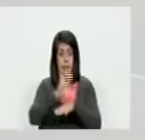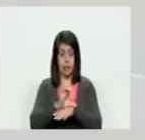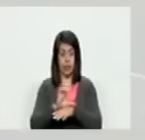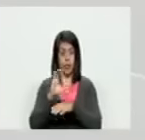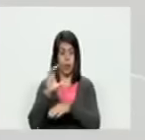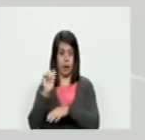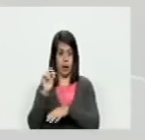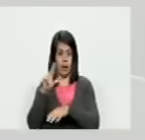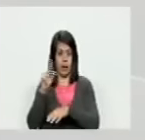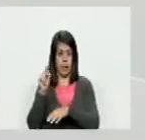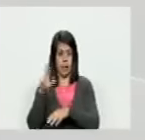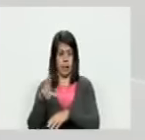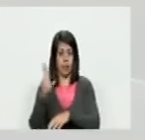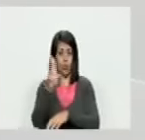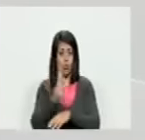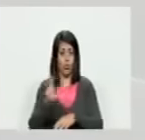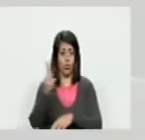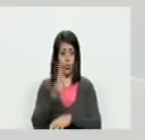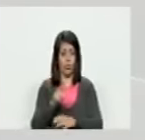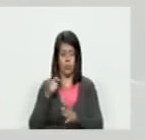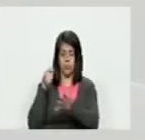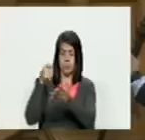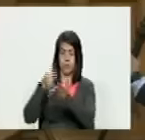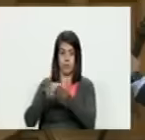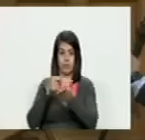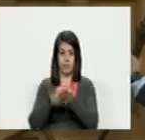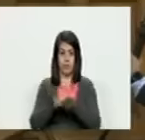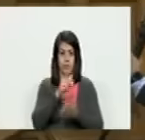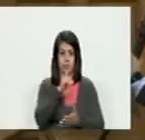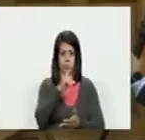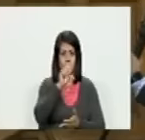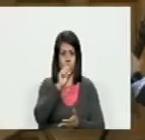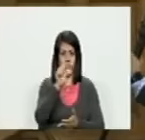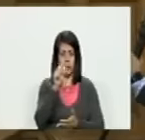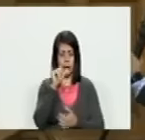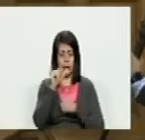fueron subvencionados por la USAID